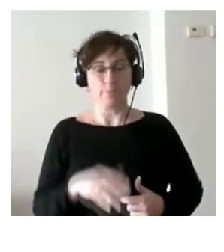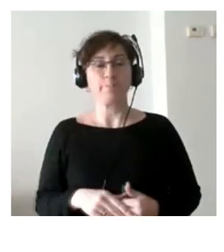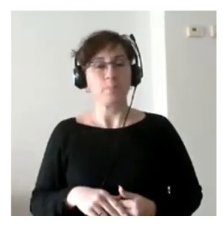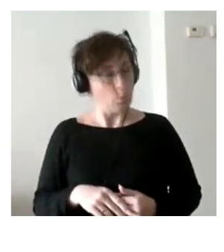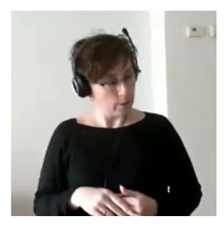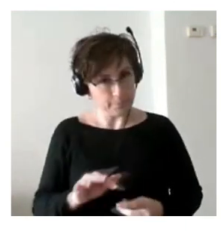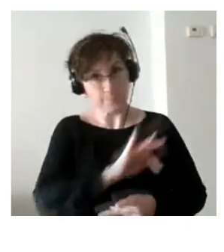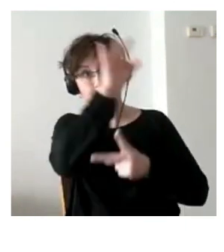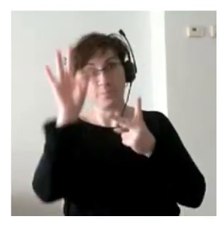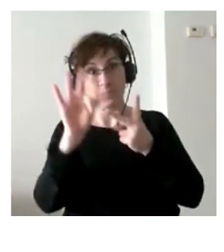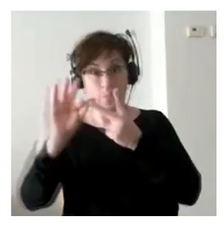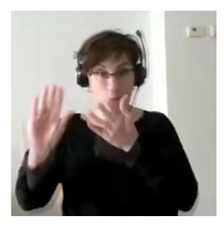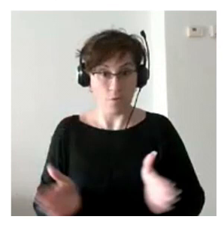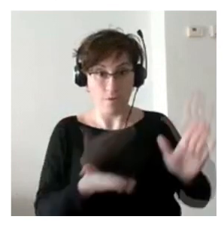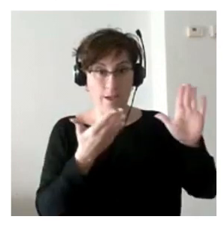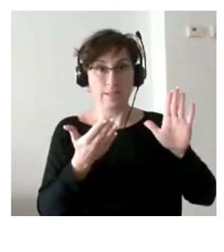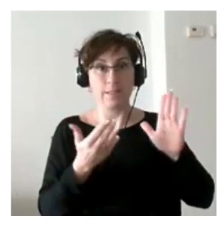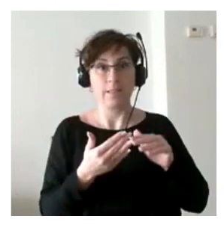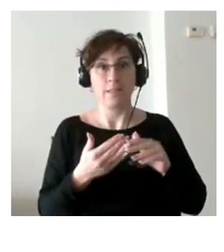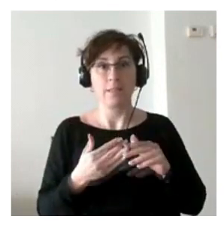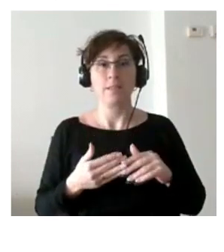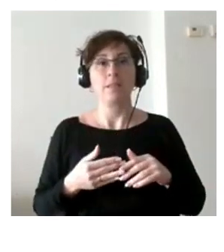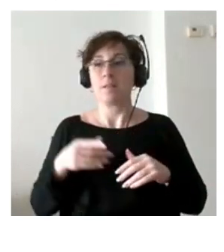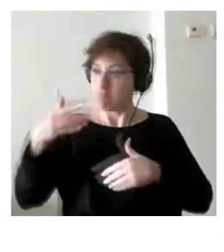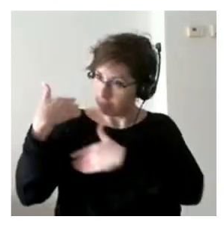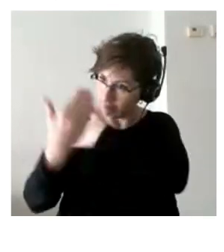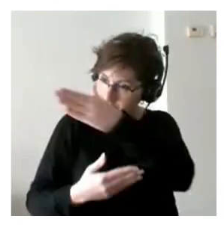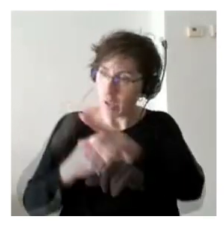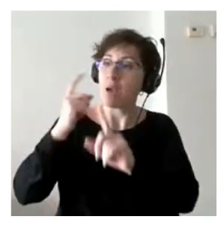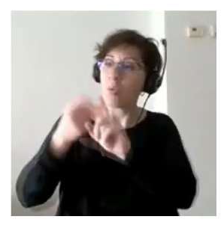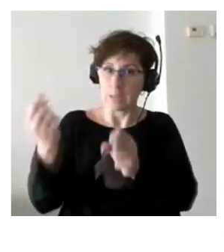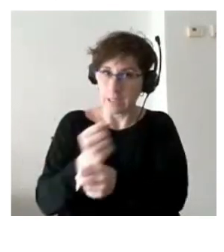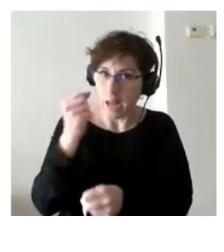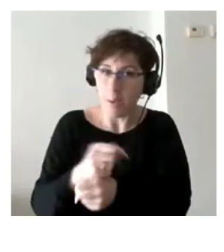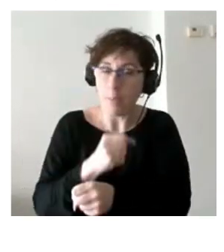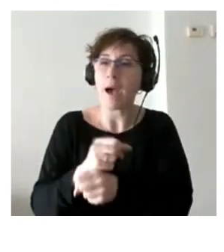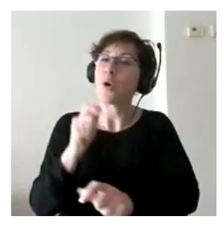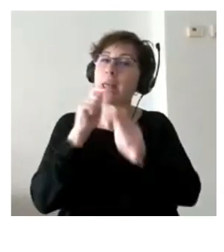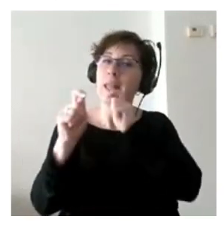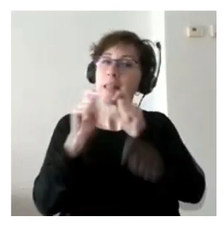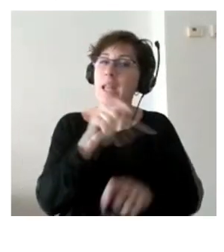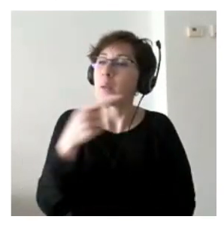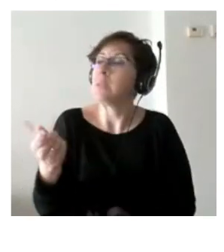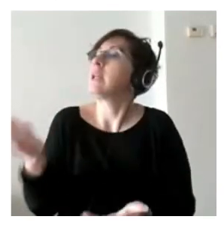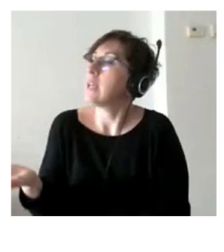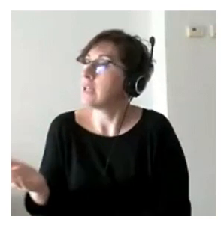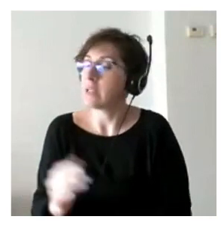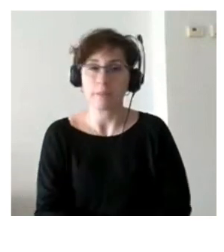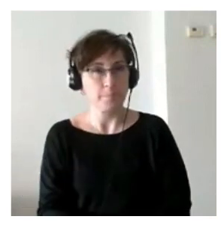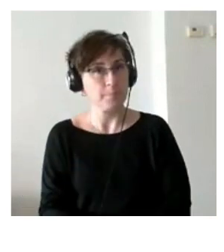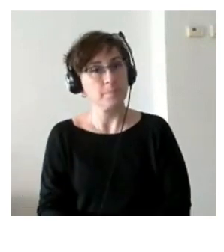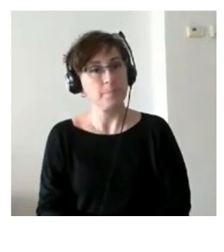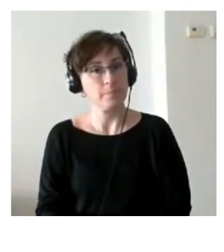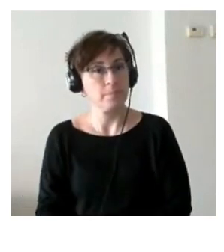es hermano sigue hablando encuentras trabajo le hacen una entrevista y la verdad que bueno